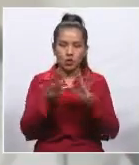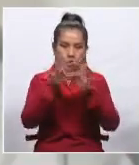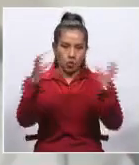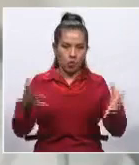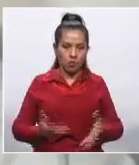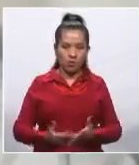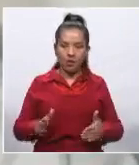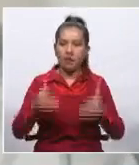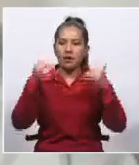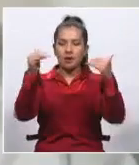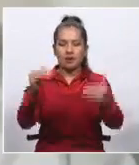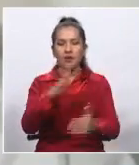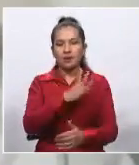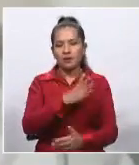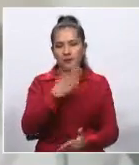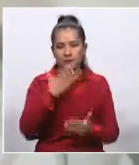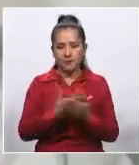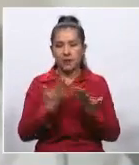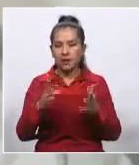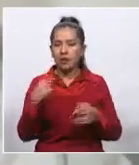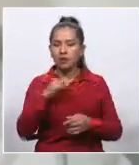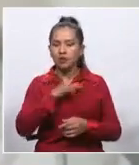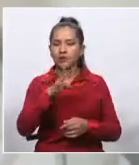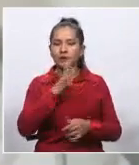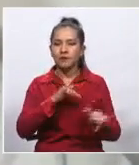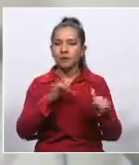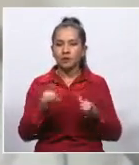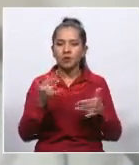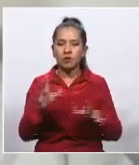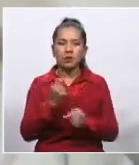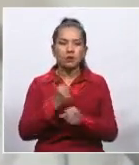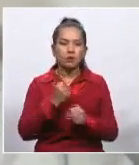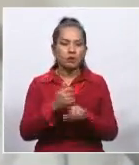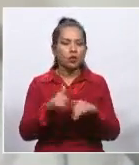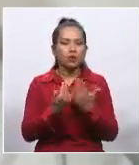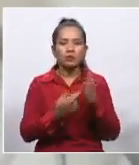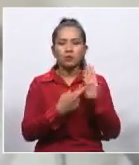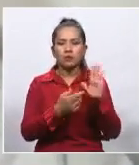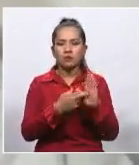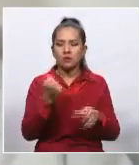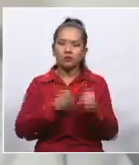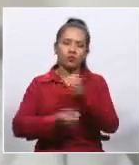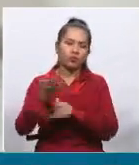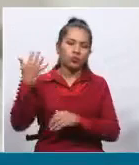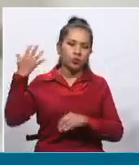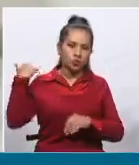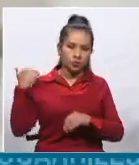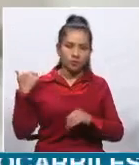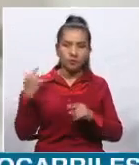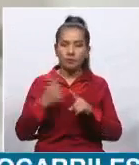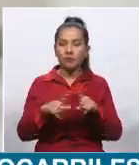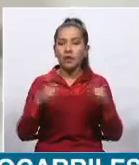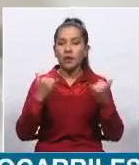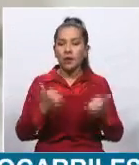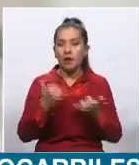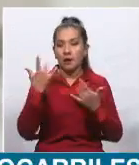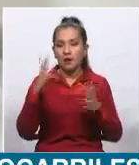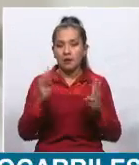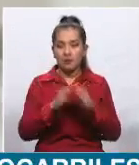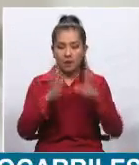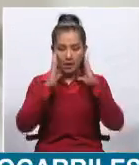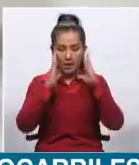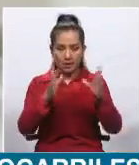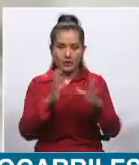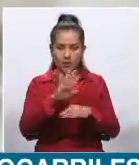llevando adelante y que, como lo mencionábamos, representa el trabajo de ya varios años atrás. Lo que me llama la